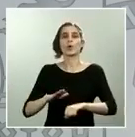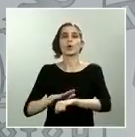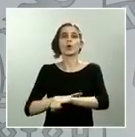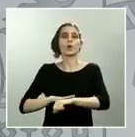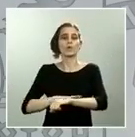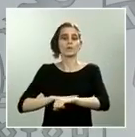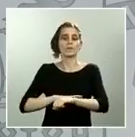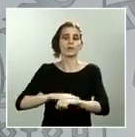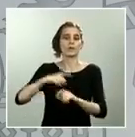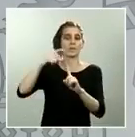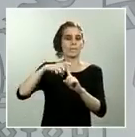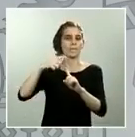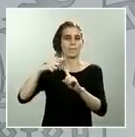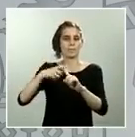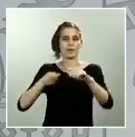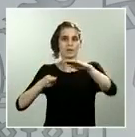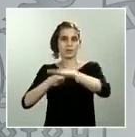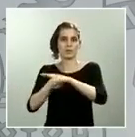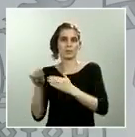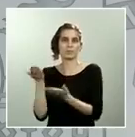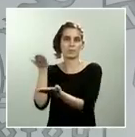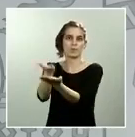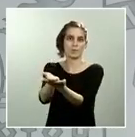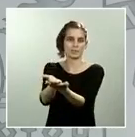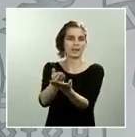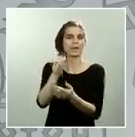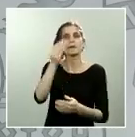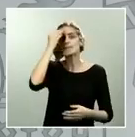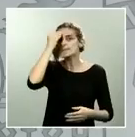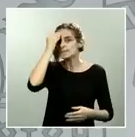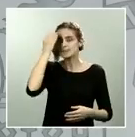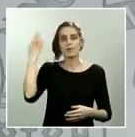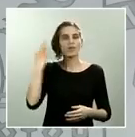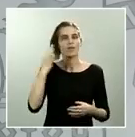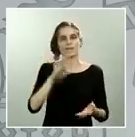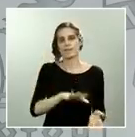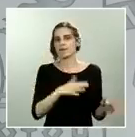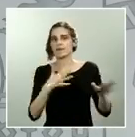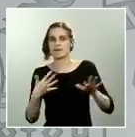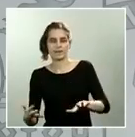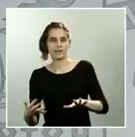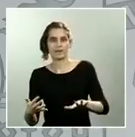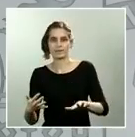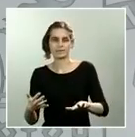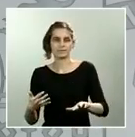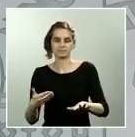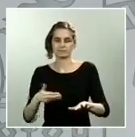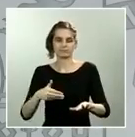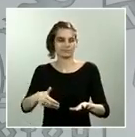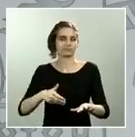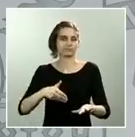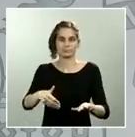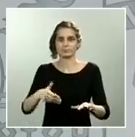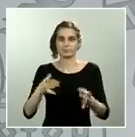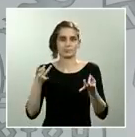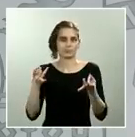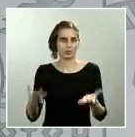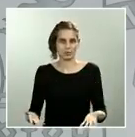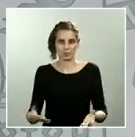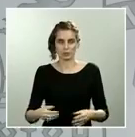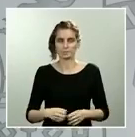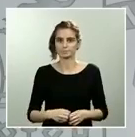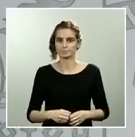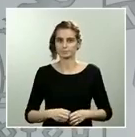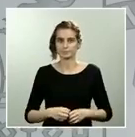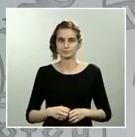creemos que tiene que entrar en funcionamiento en acción en el menor plazo de tiempo posible para que se puedan